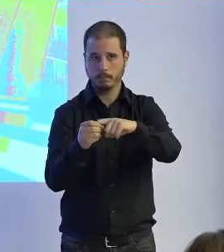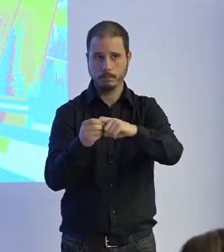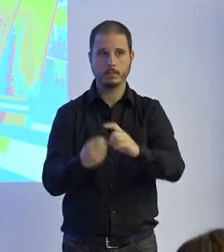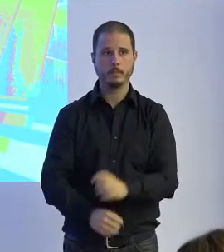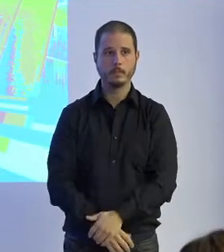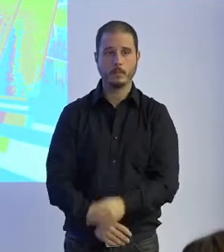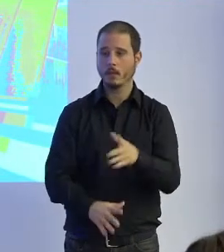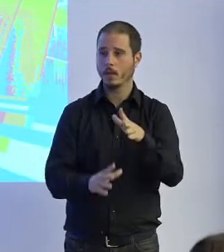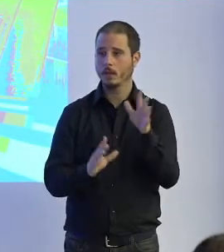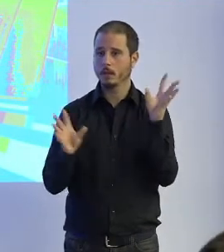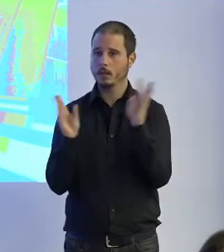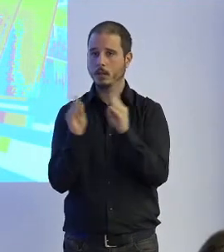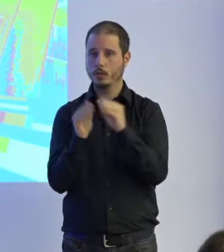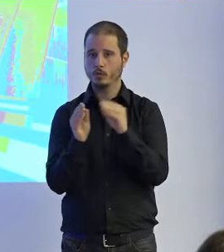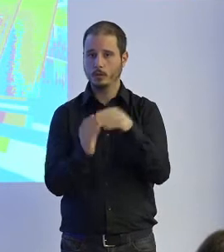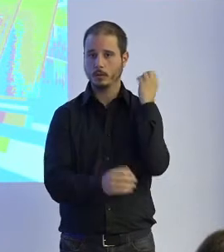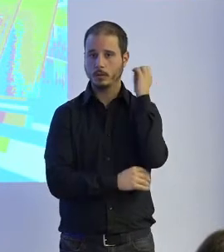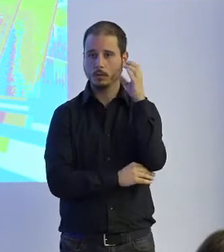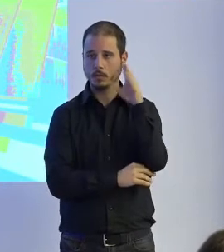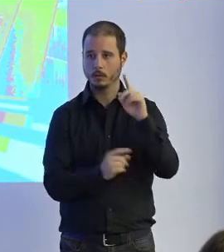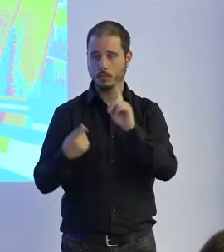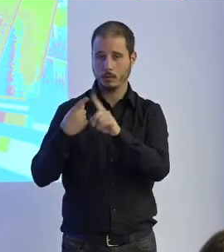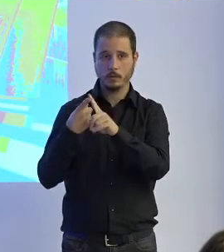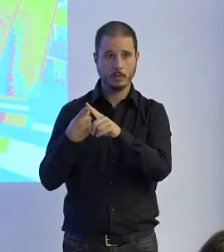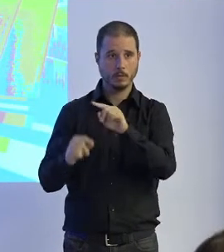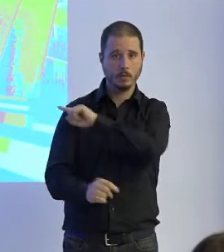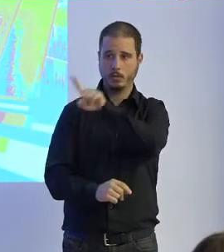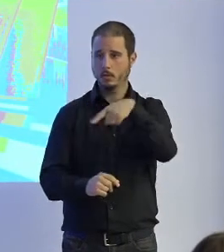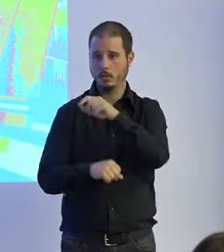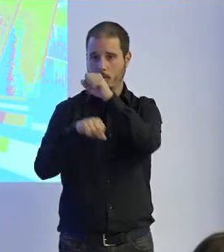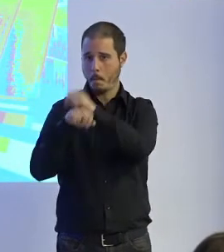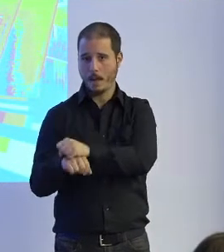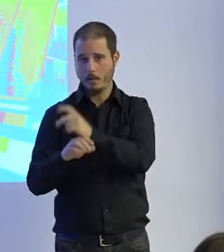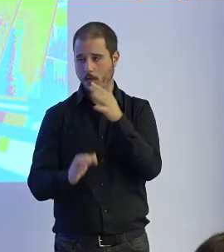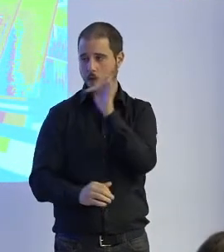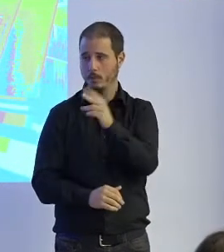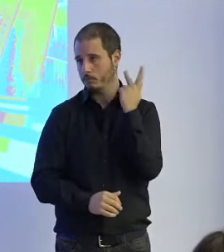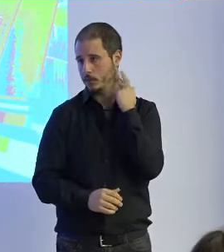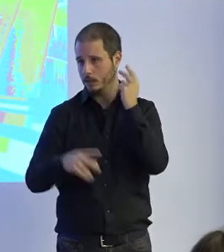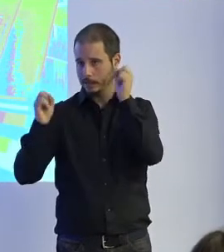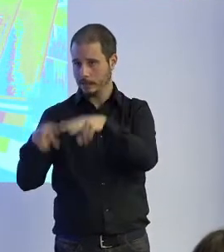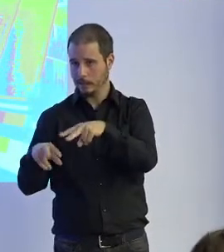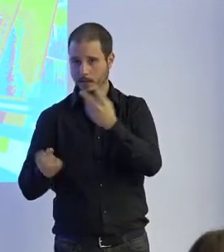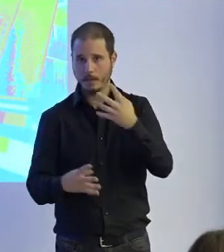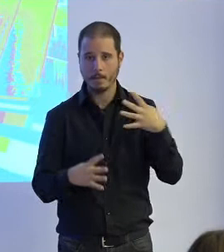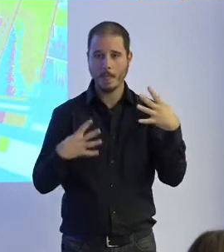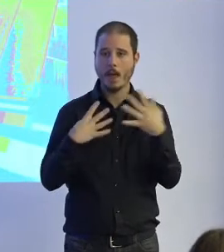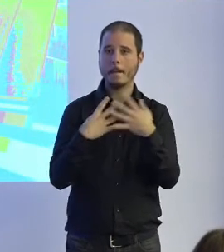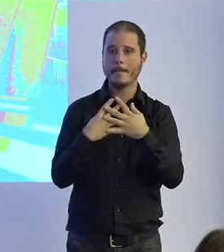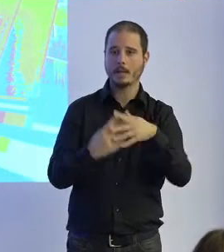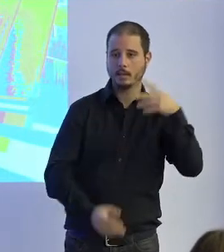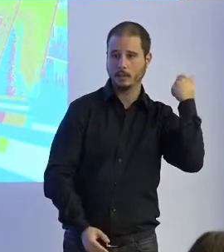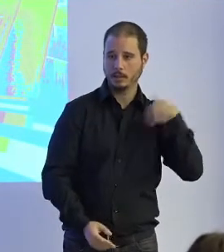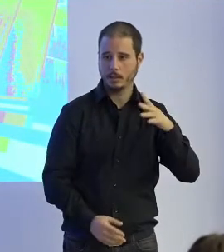lo largo de esta charla, pues bueno, hemos visto que todos nos vamos a ir al paro y encima no vamos a tener pensiones, que Matrix está aquí y ha llegado para